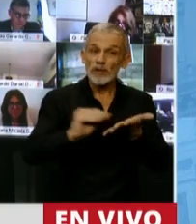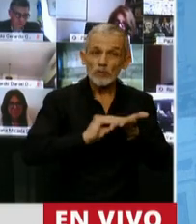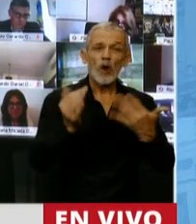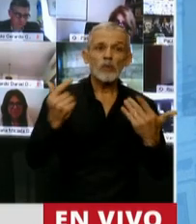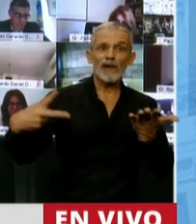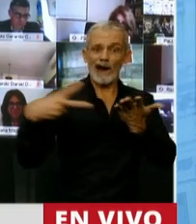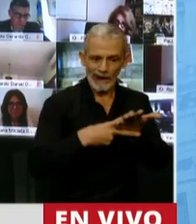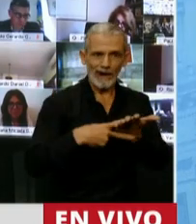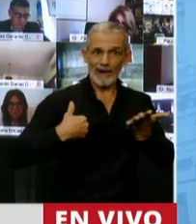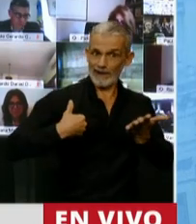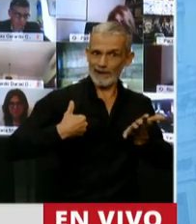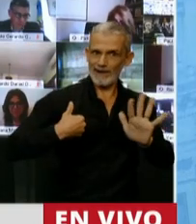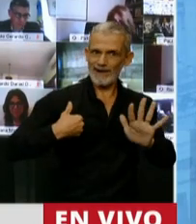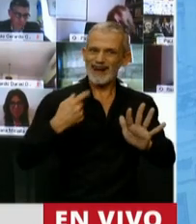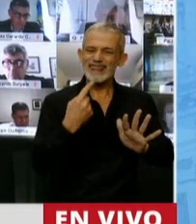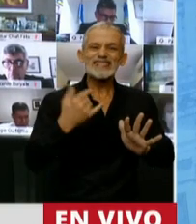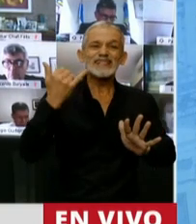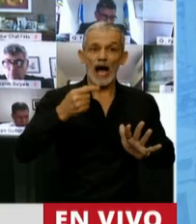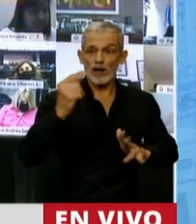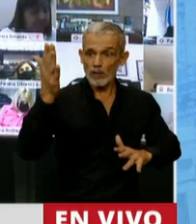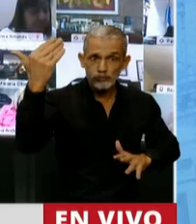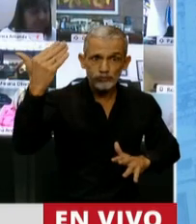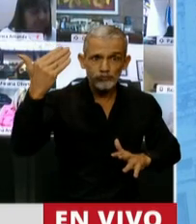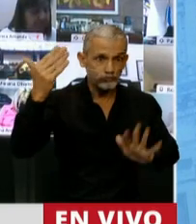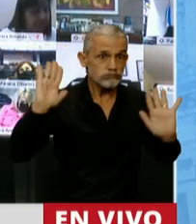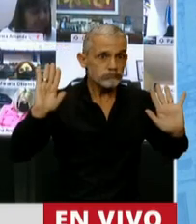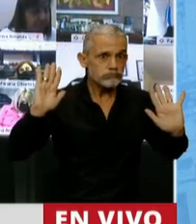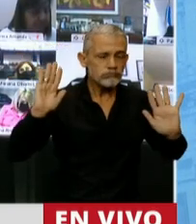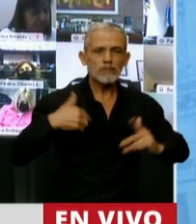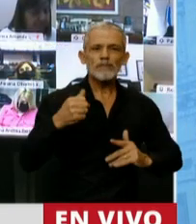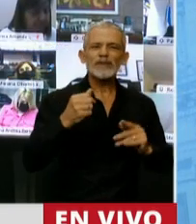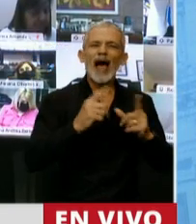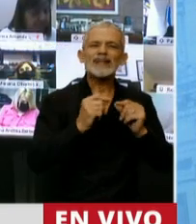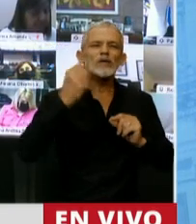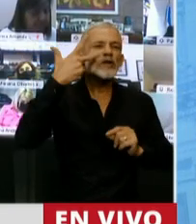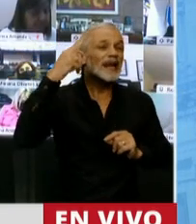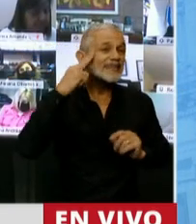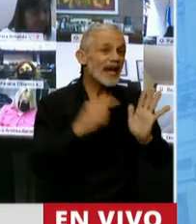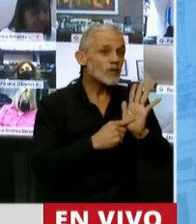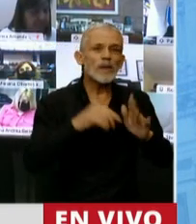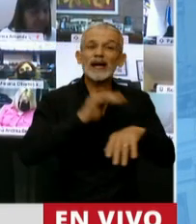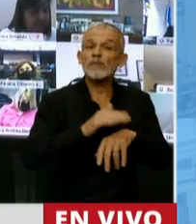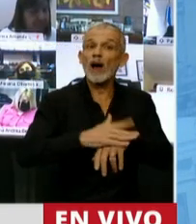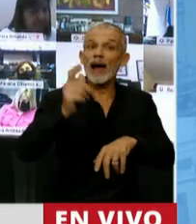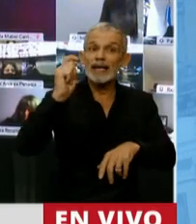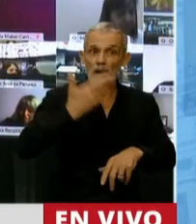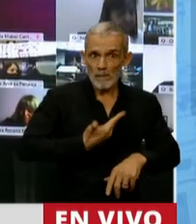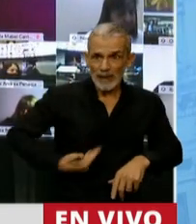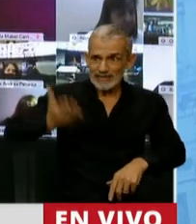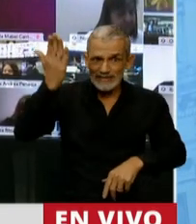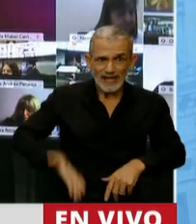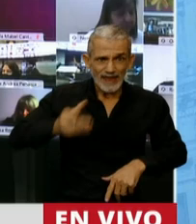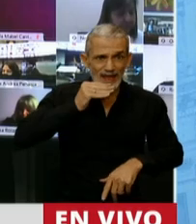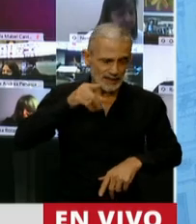puede ser interrumpido mientras tenga la palabra. Y el 39 le da la responsabilidad al presidente,